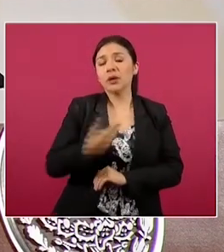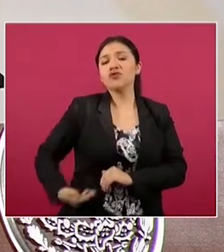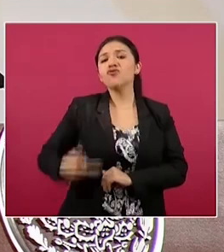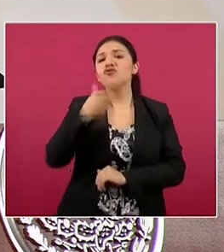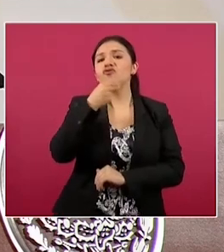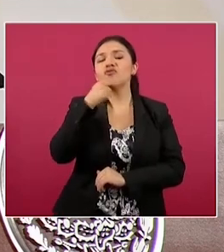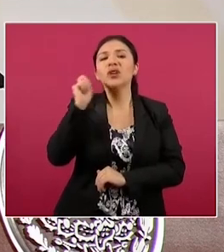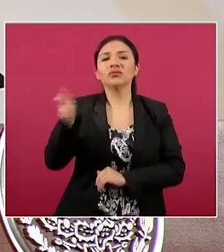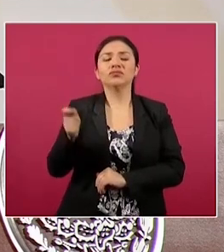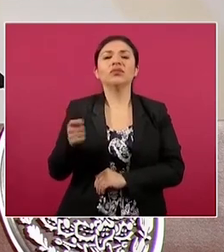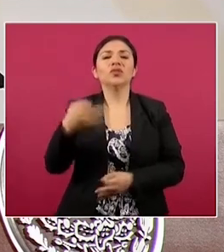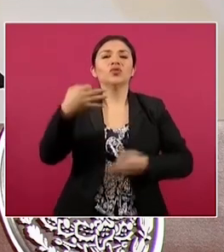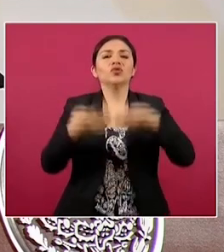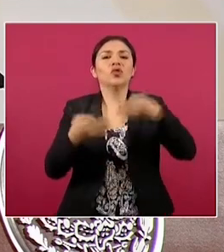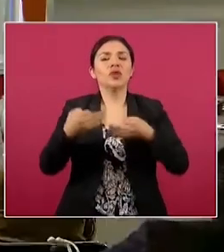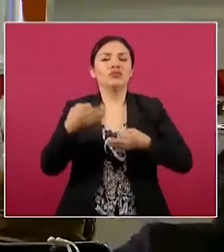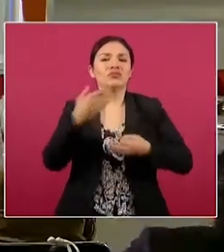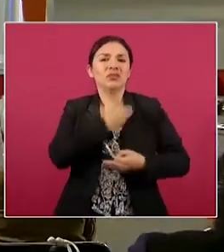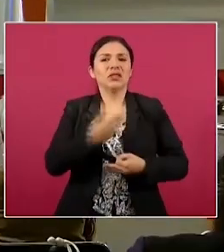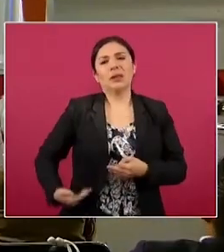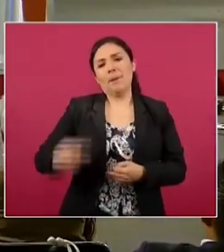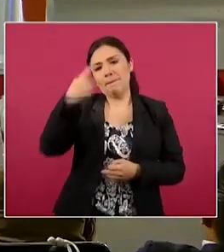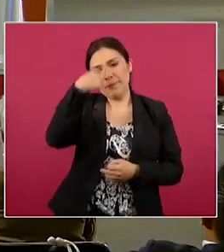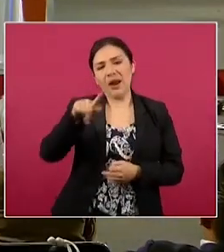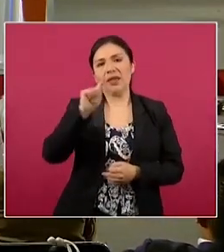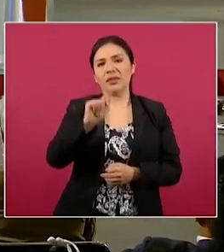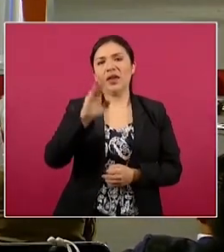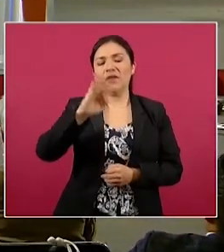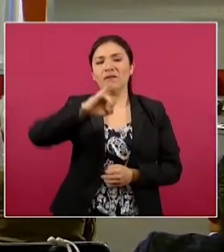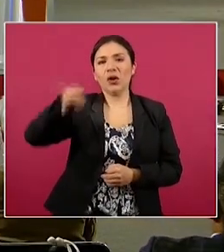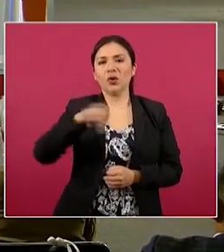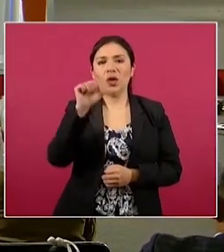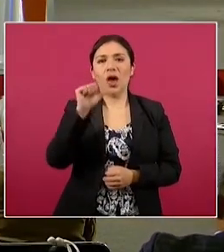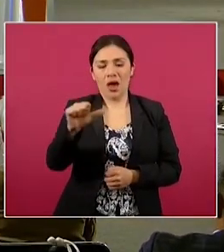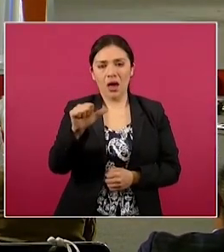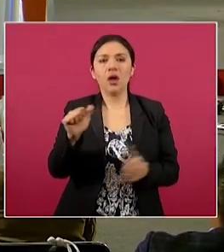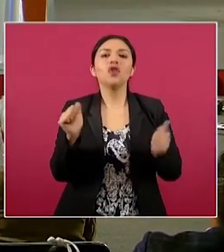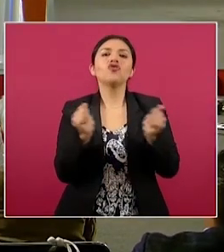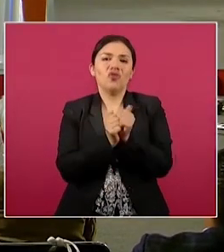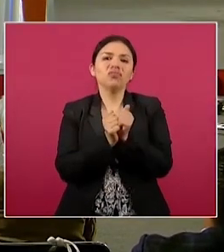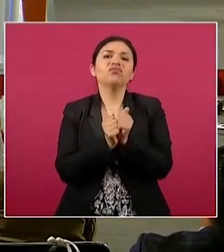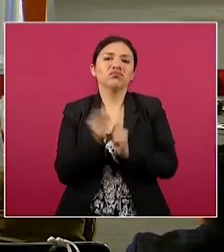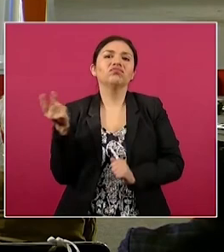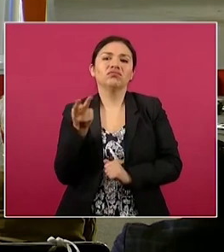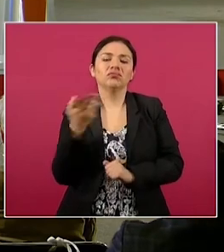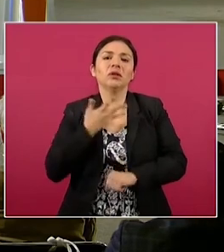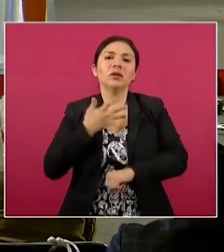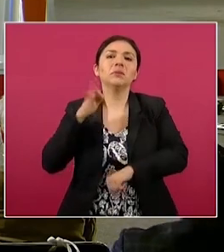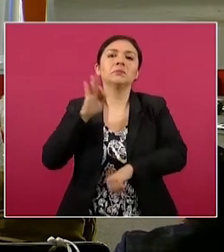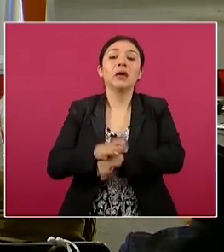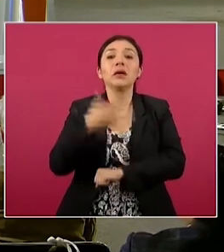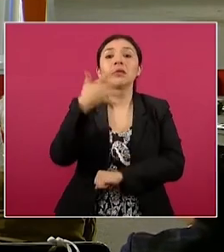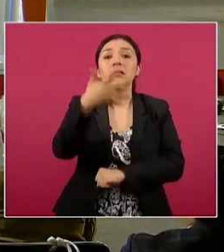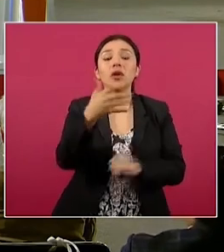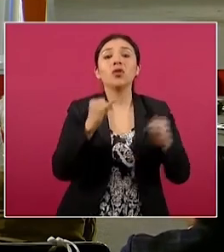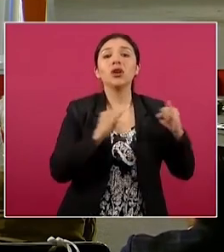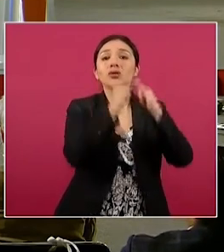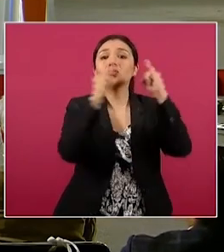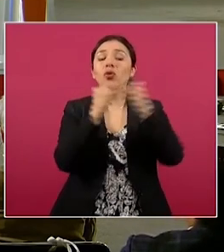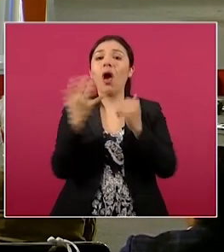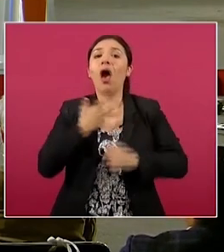magistrado presidente del Tribunal Federal de Justicia Administrativa, amparados cinco instituciones